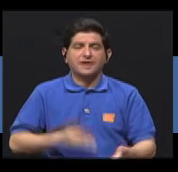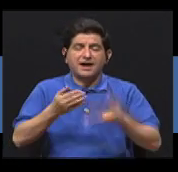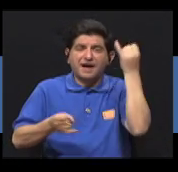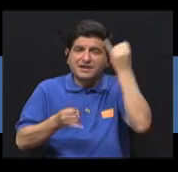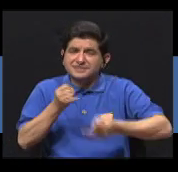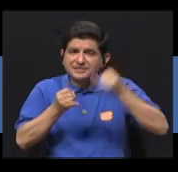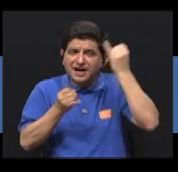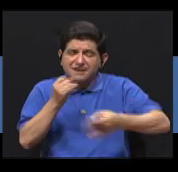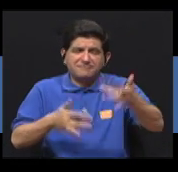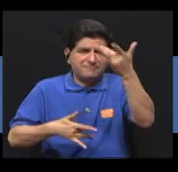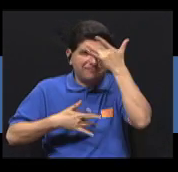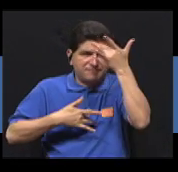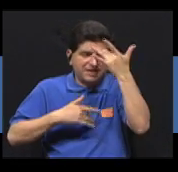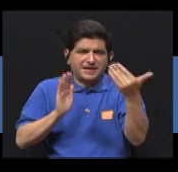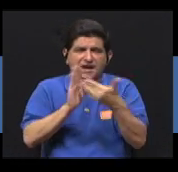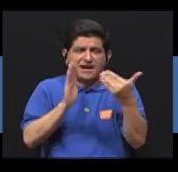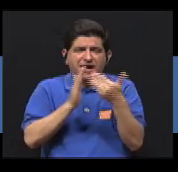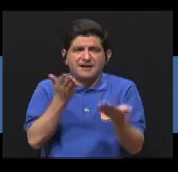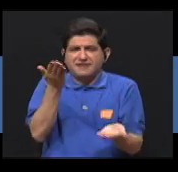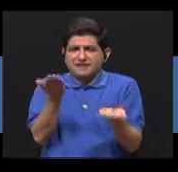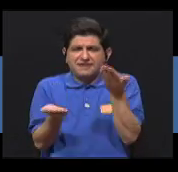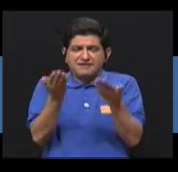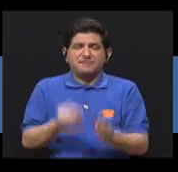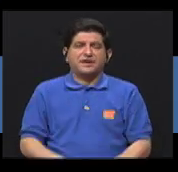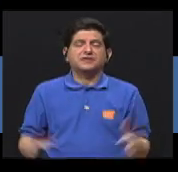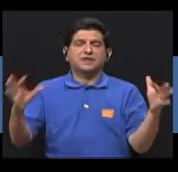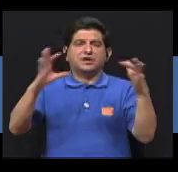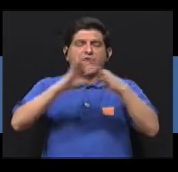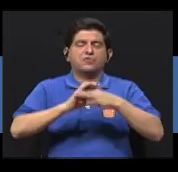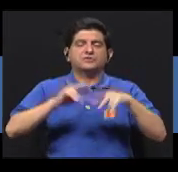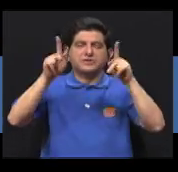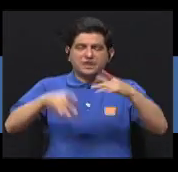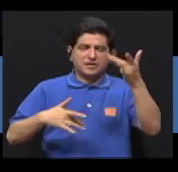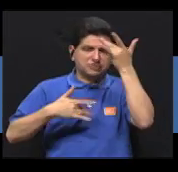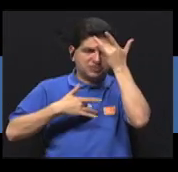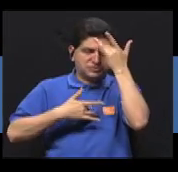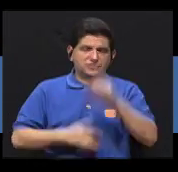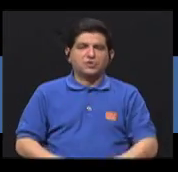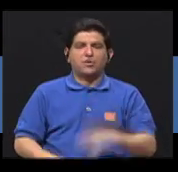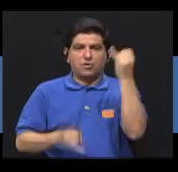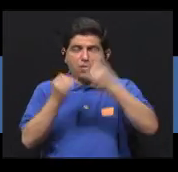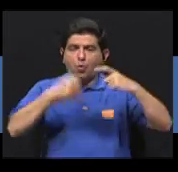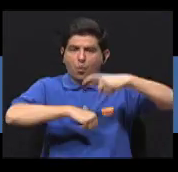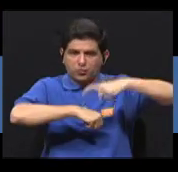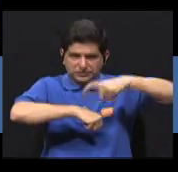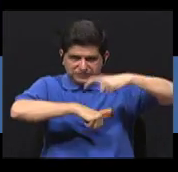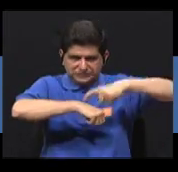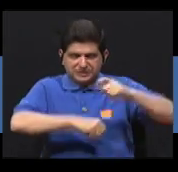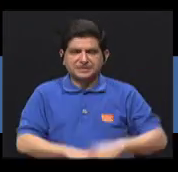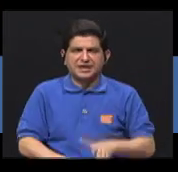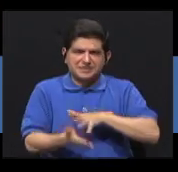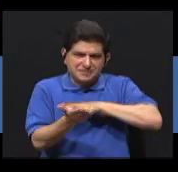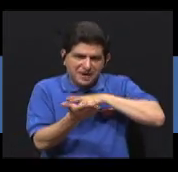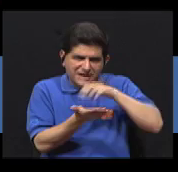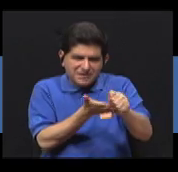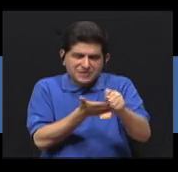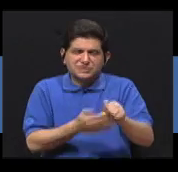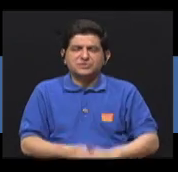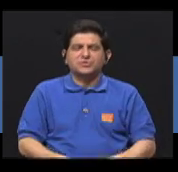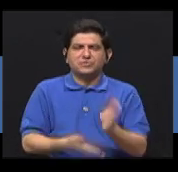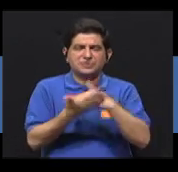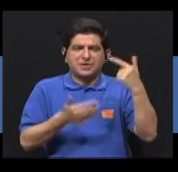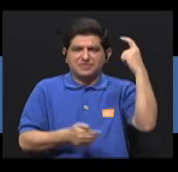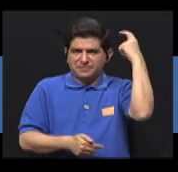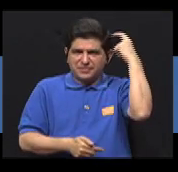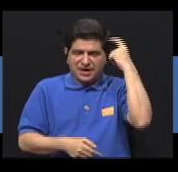Casi al final, la enfermedad altera el equilibrio y coordinación del enfermo. Y en la última etapa, destruye la